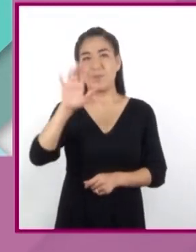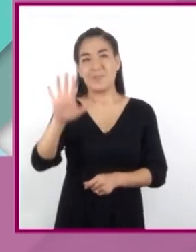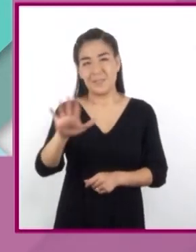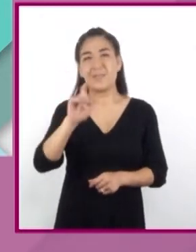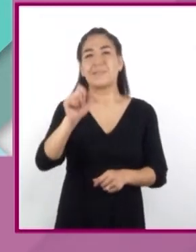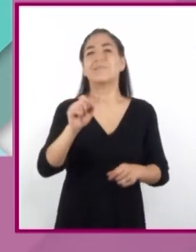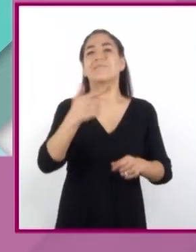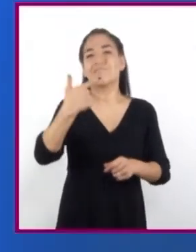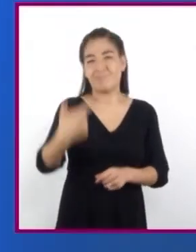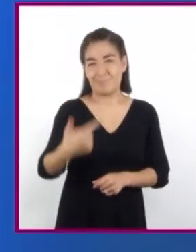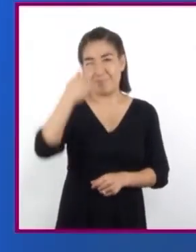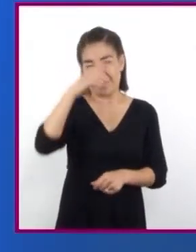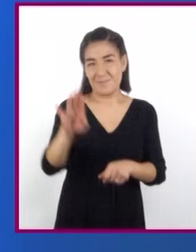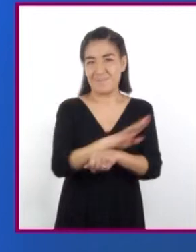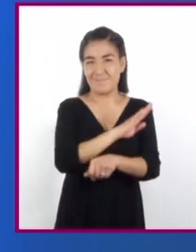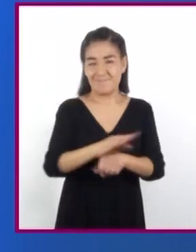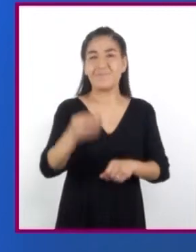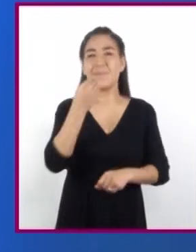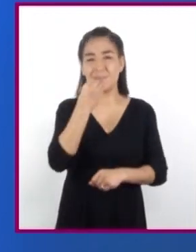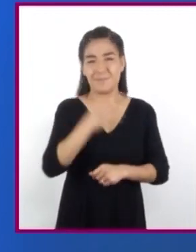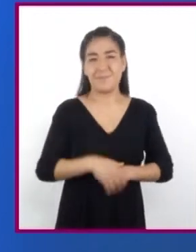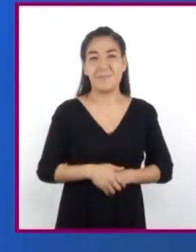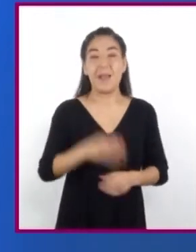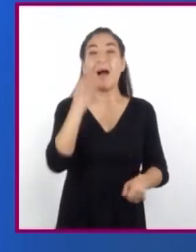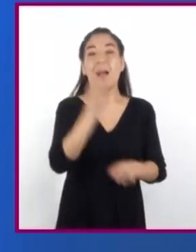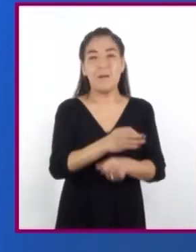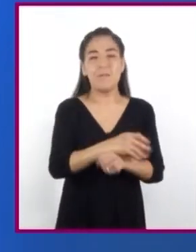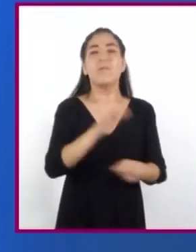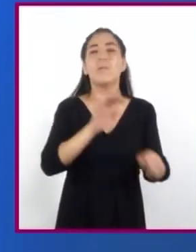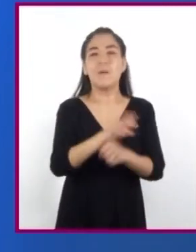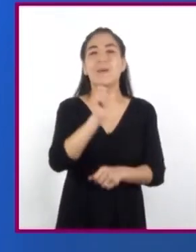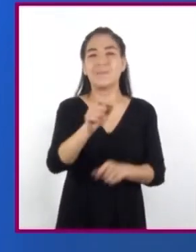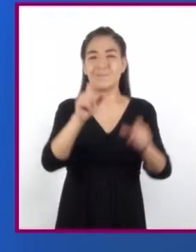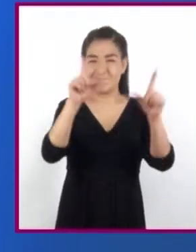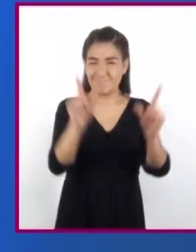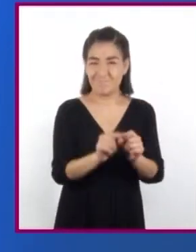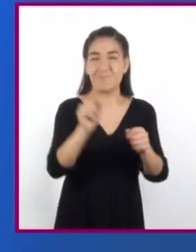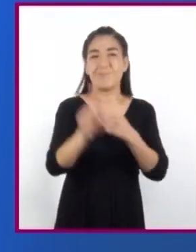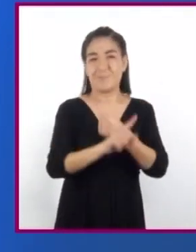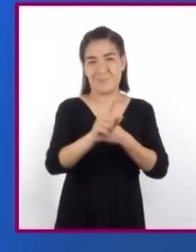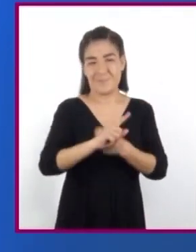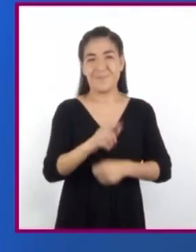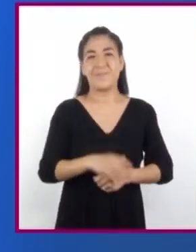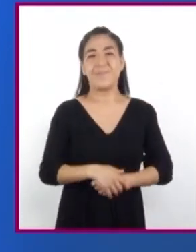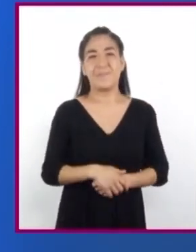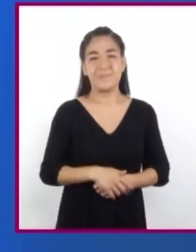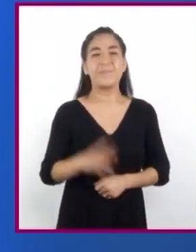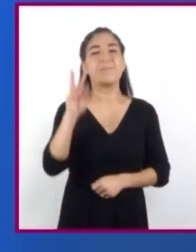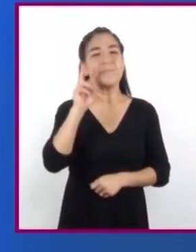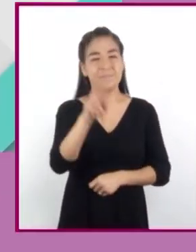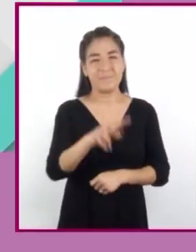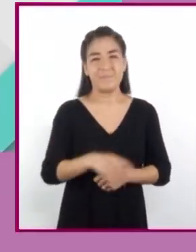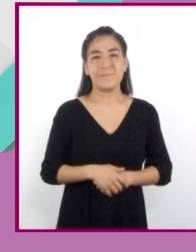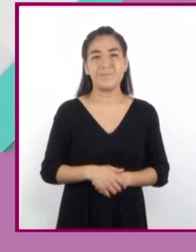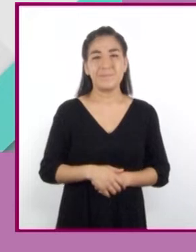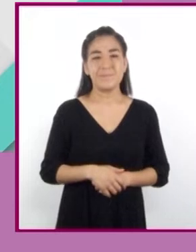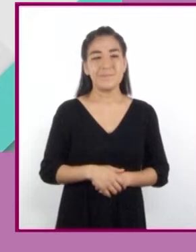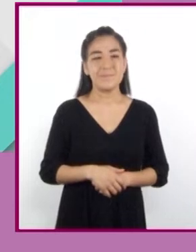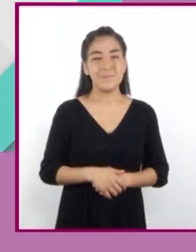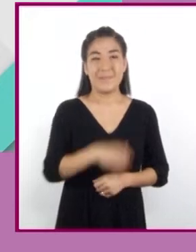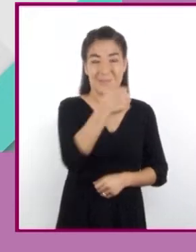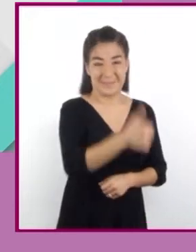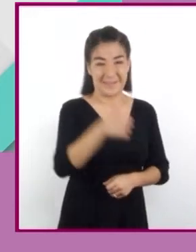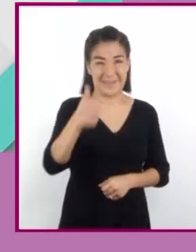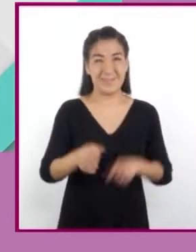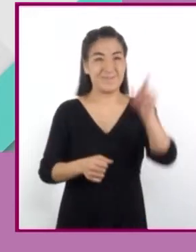de fibra. Ahora, con este dato podemos dar solución al problema planteado. Veamos, en cada